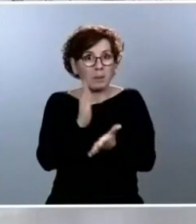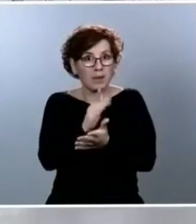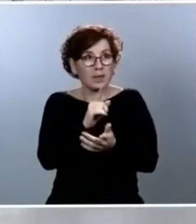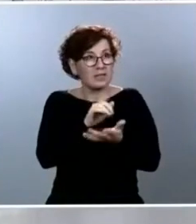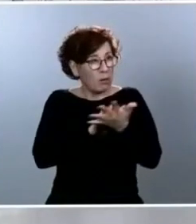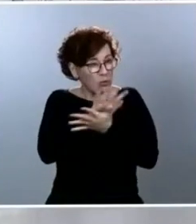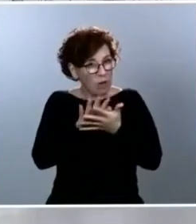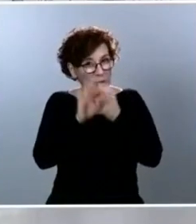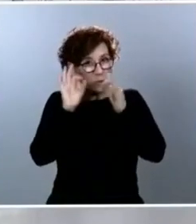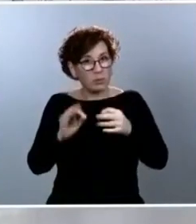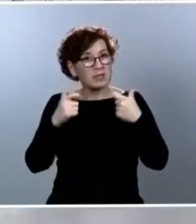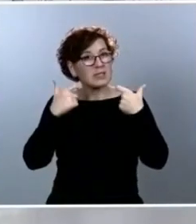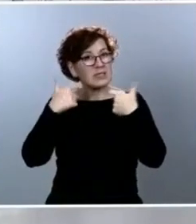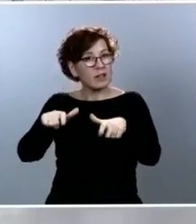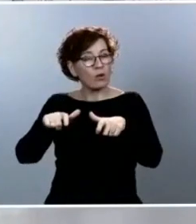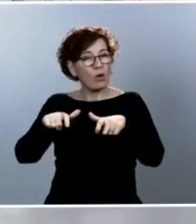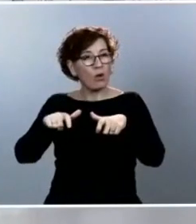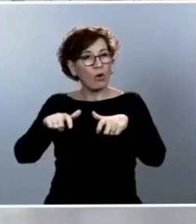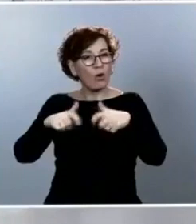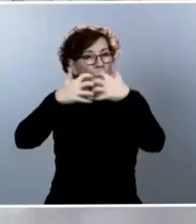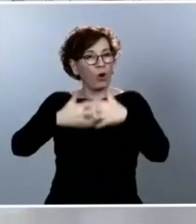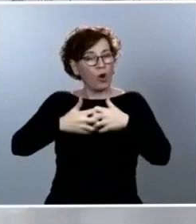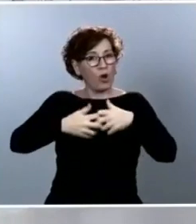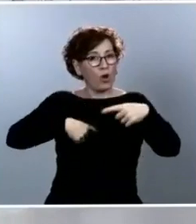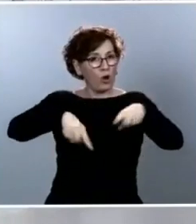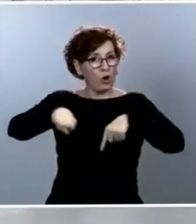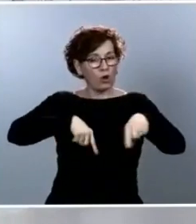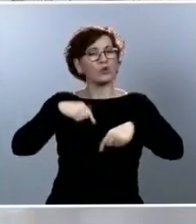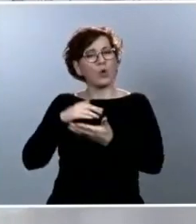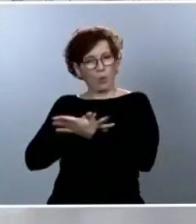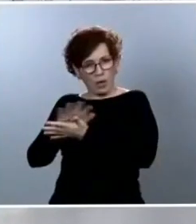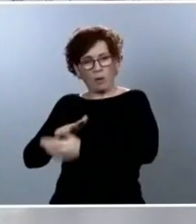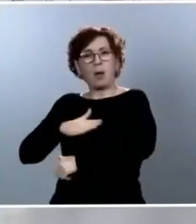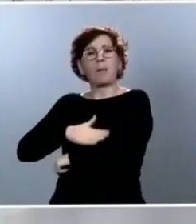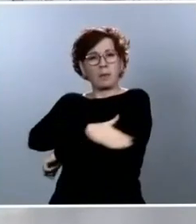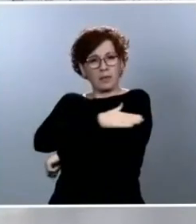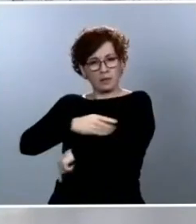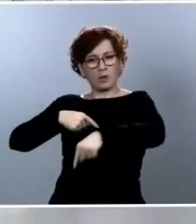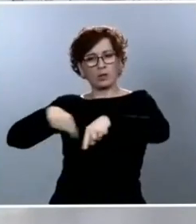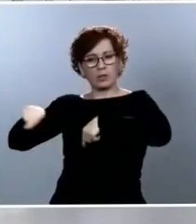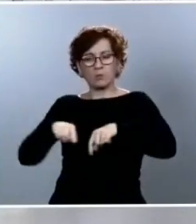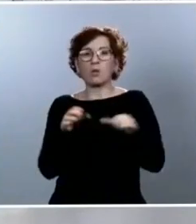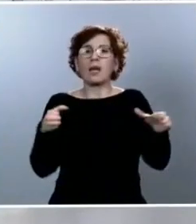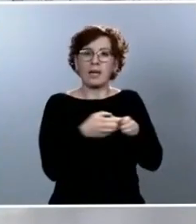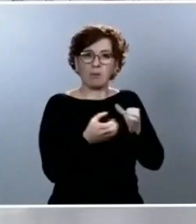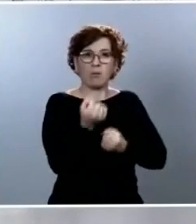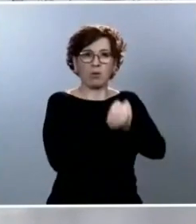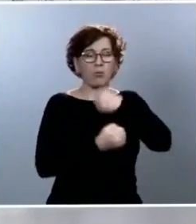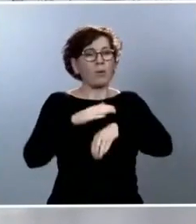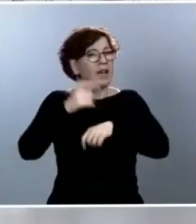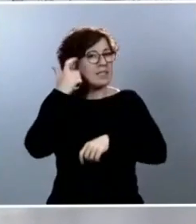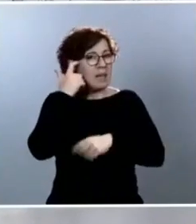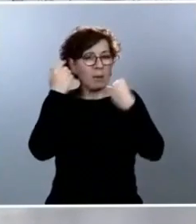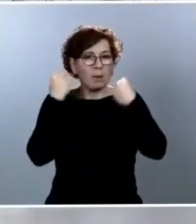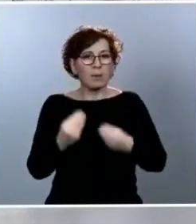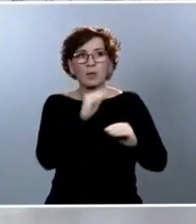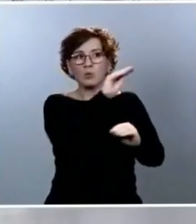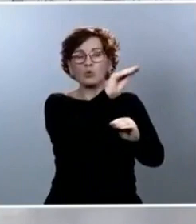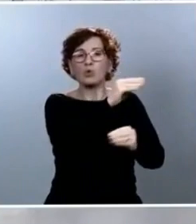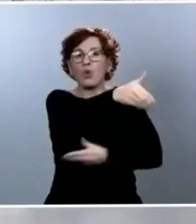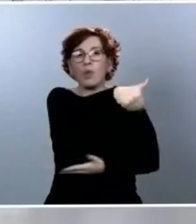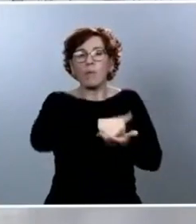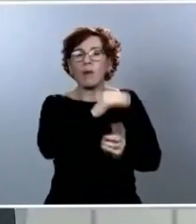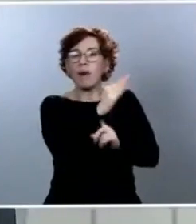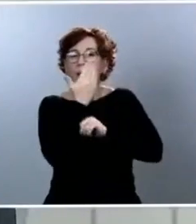sin duda alguna, hablaré con el Ministerio de Transportes y con el equipo económico para saber exactamente cuáles son las demandas de este sector tan importante para nuestro país.